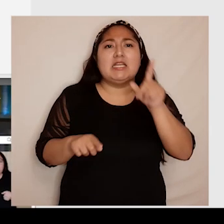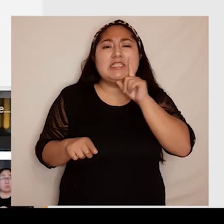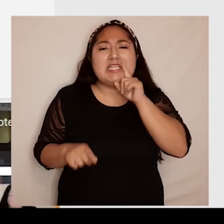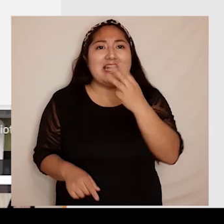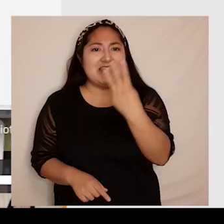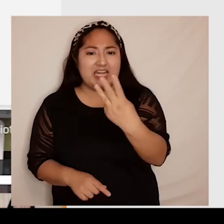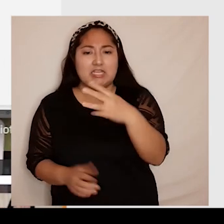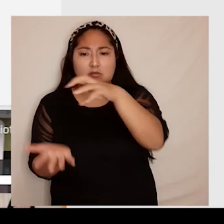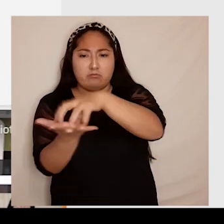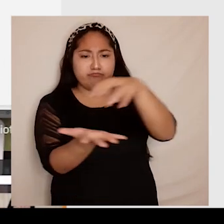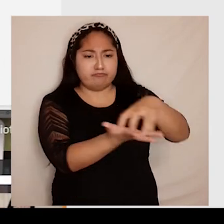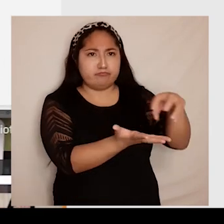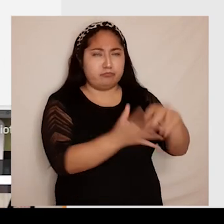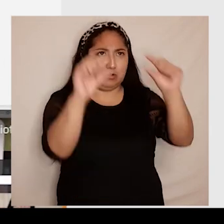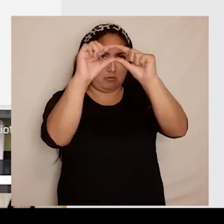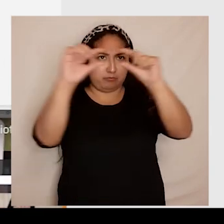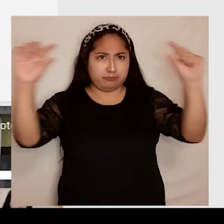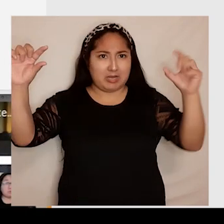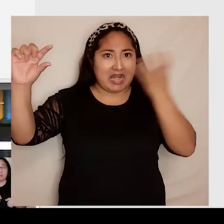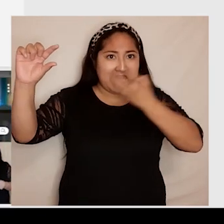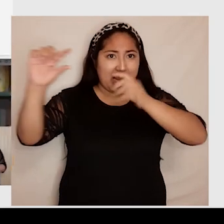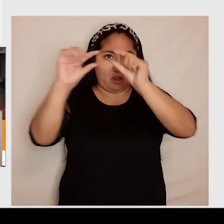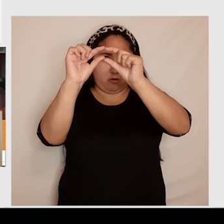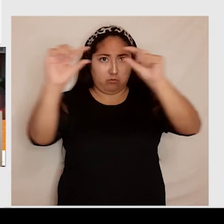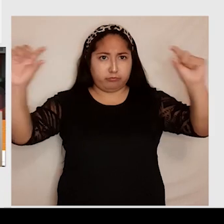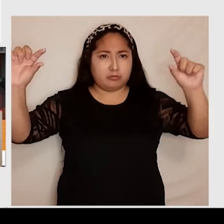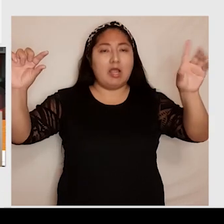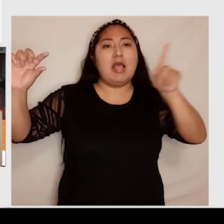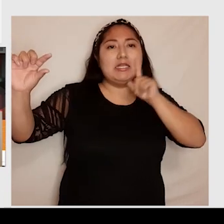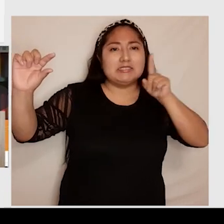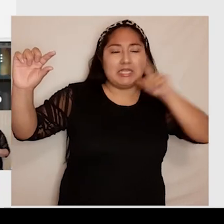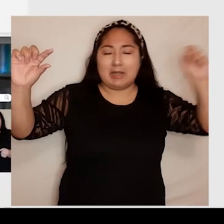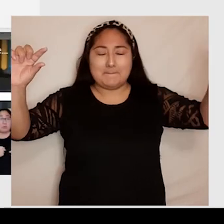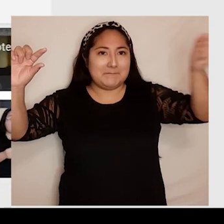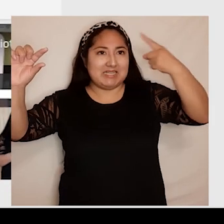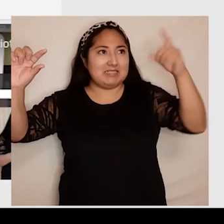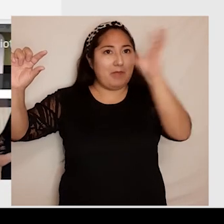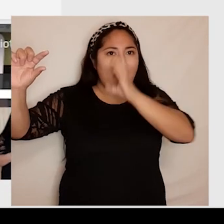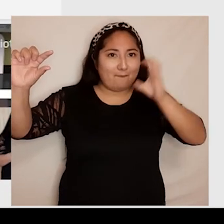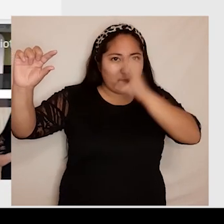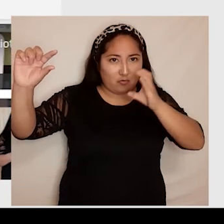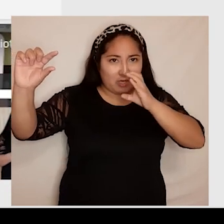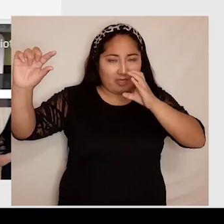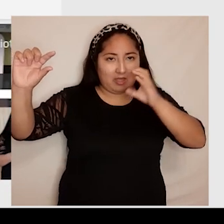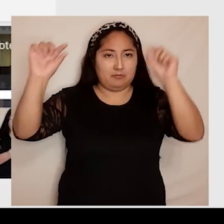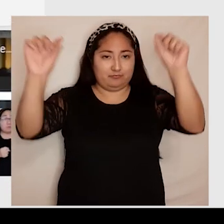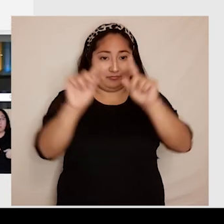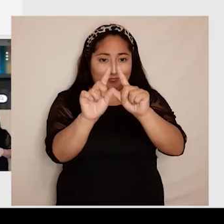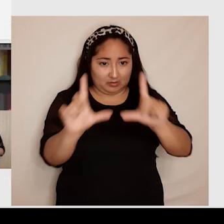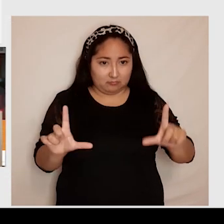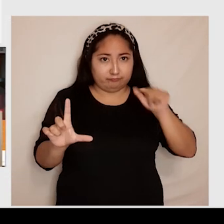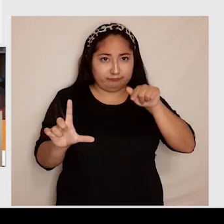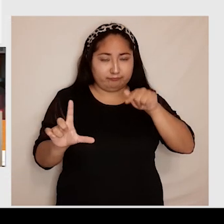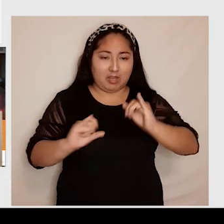áreas. La sección superior con el fondo naranjo contiene la caja principal de búsqueda. La parte inferior